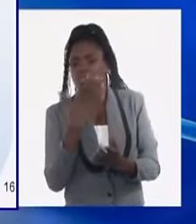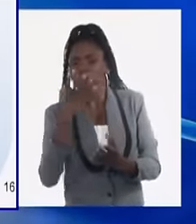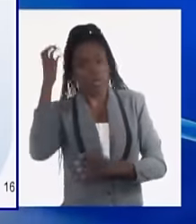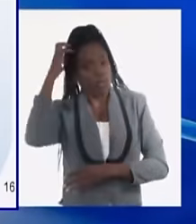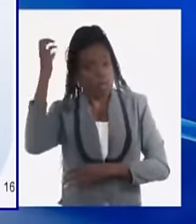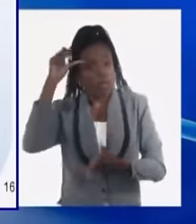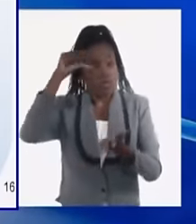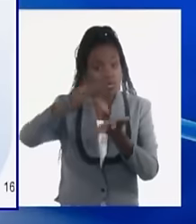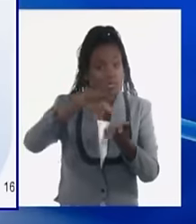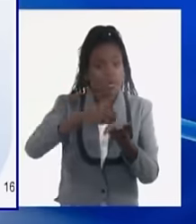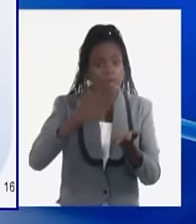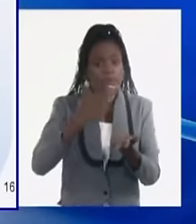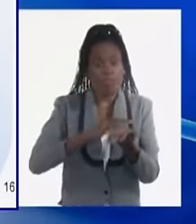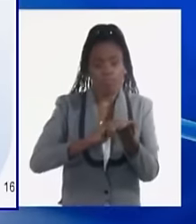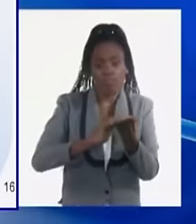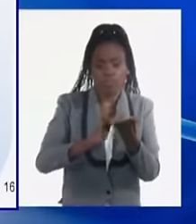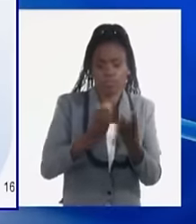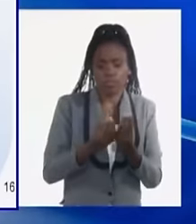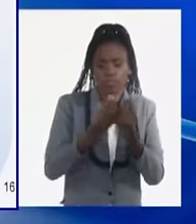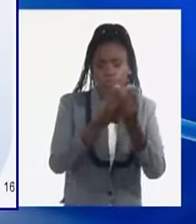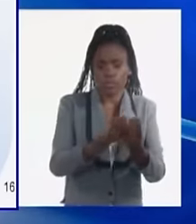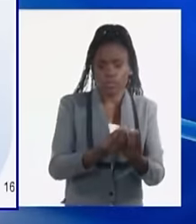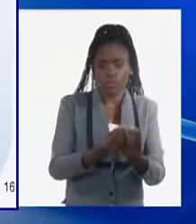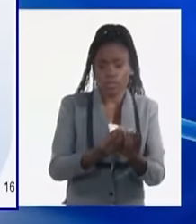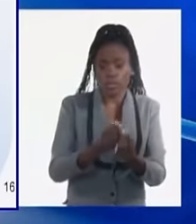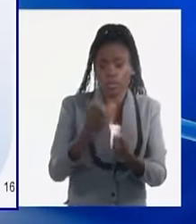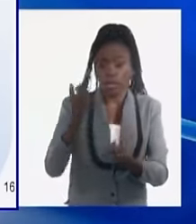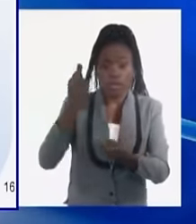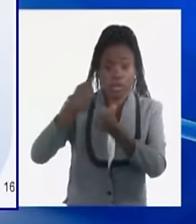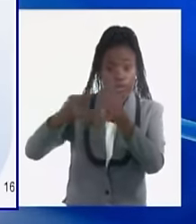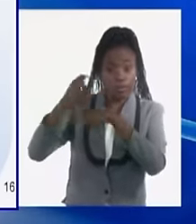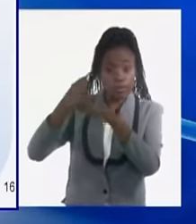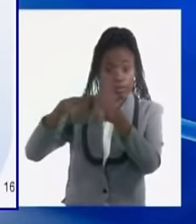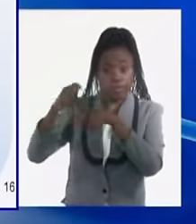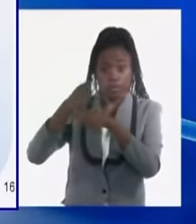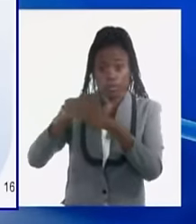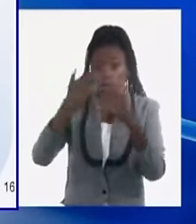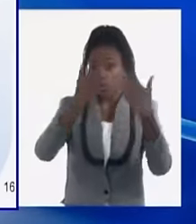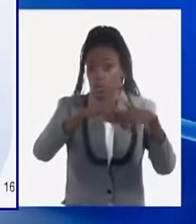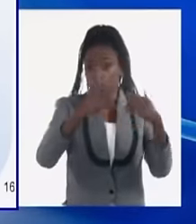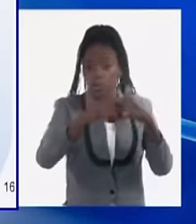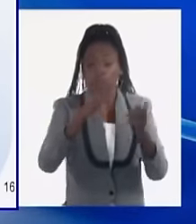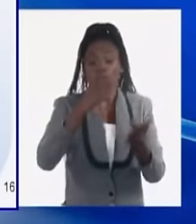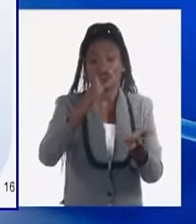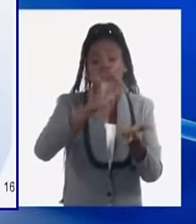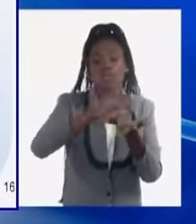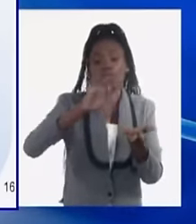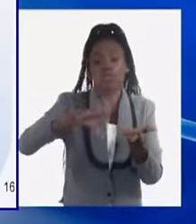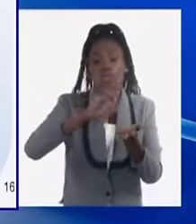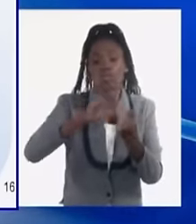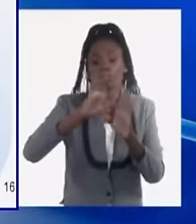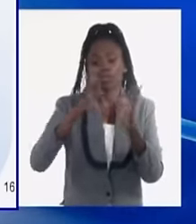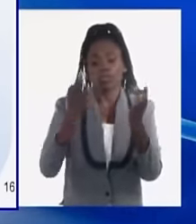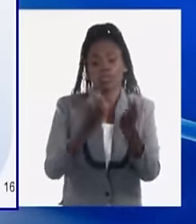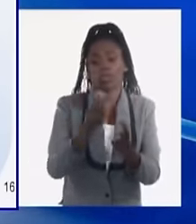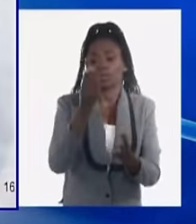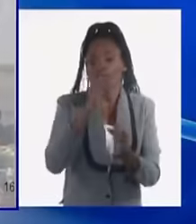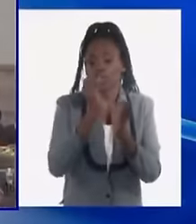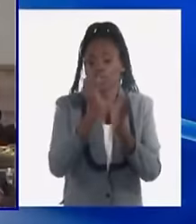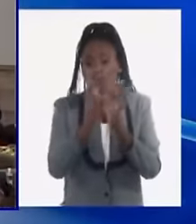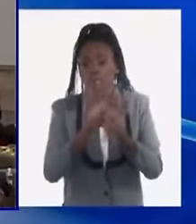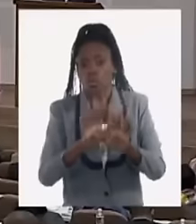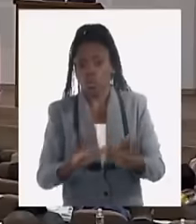central para garantizar desde la importación los productos de la canasta familiar normada, en